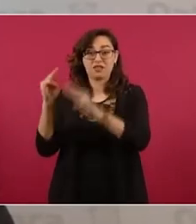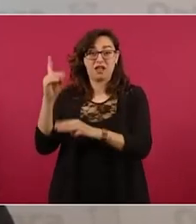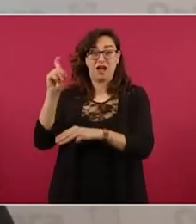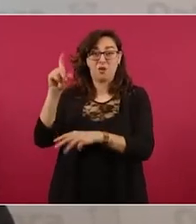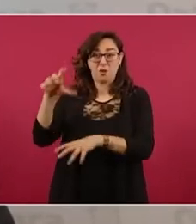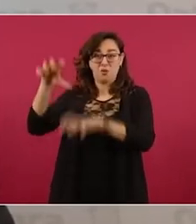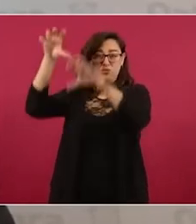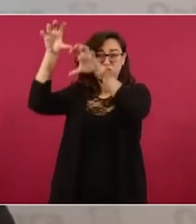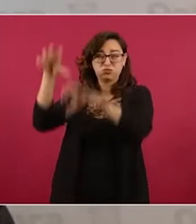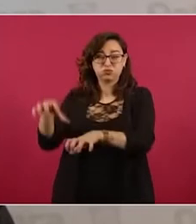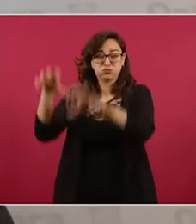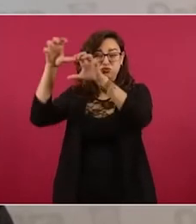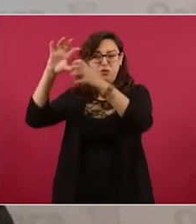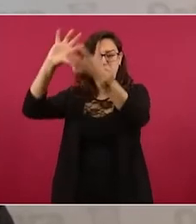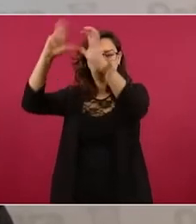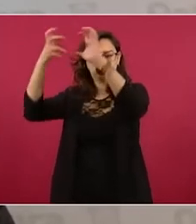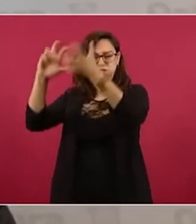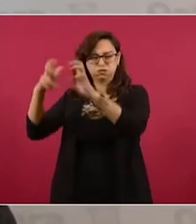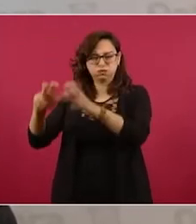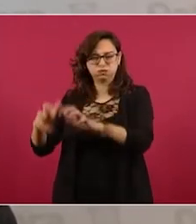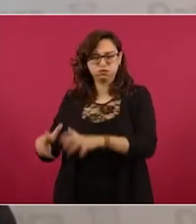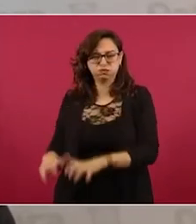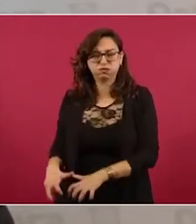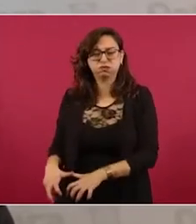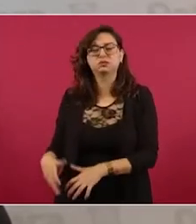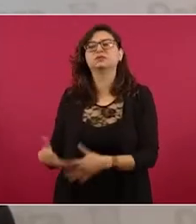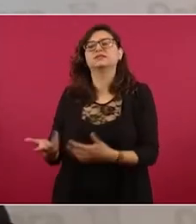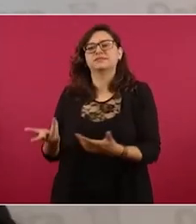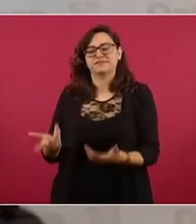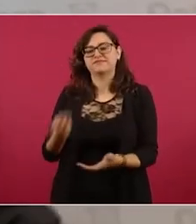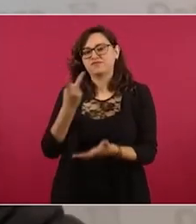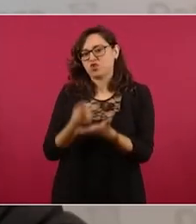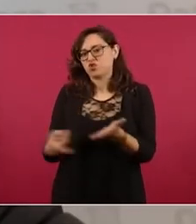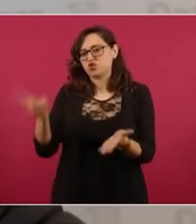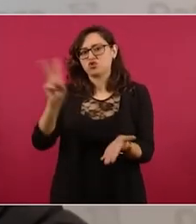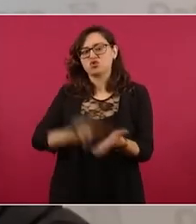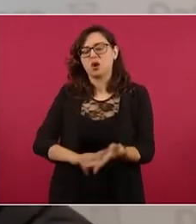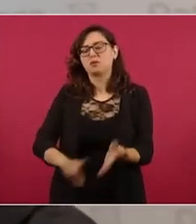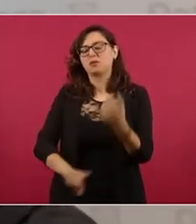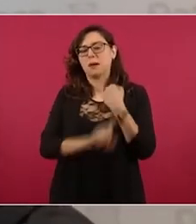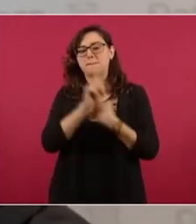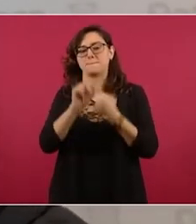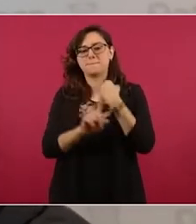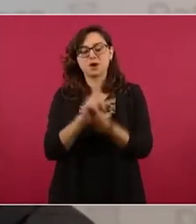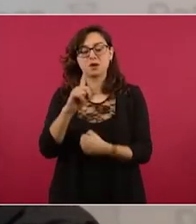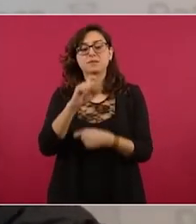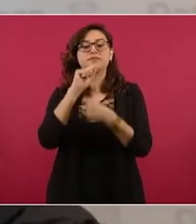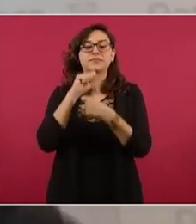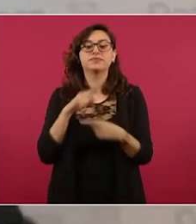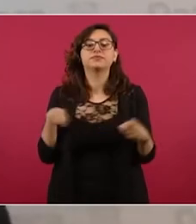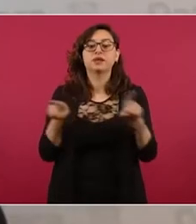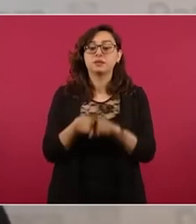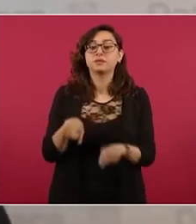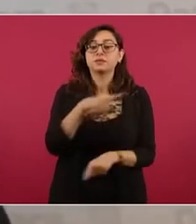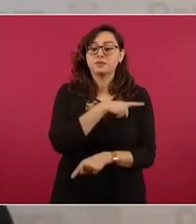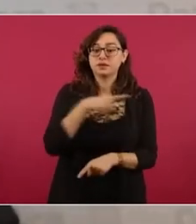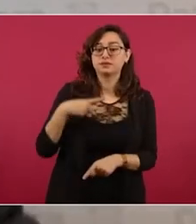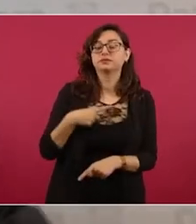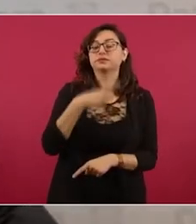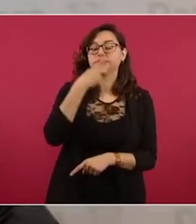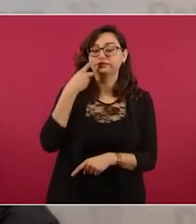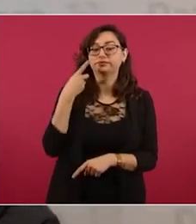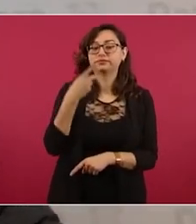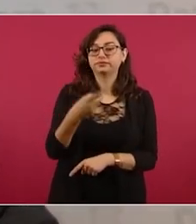intensas lluvias y ráfagas de aire. También me permito informar que Conagua